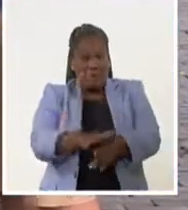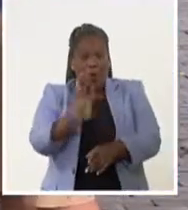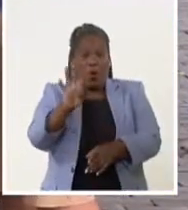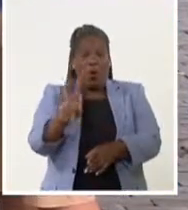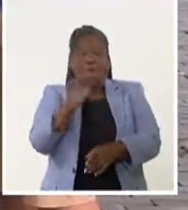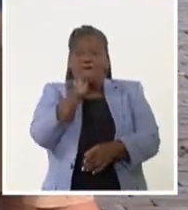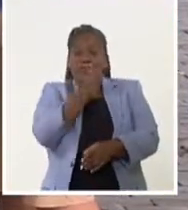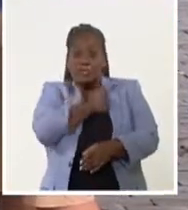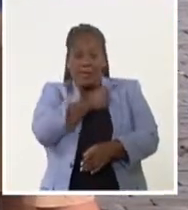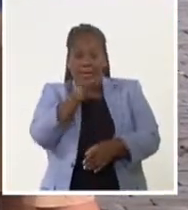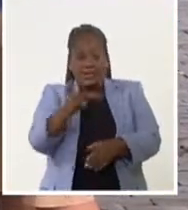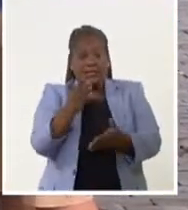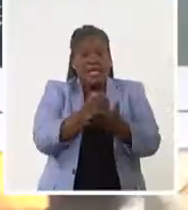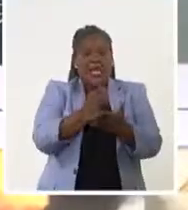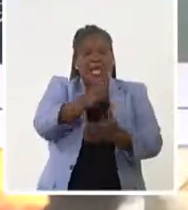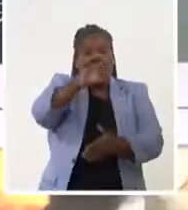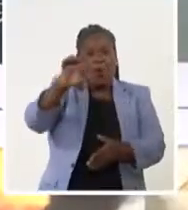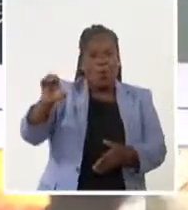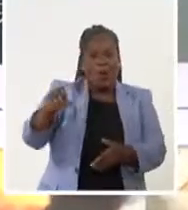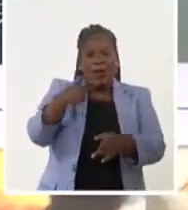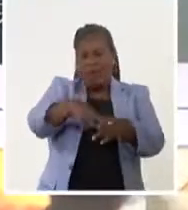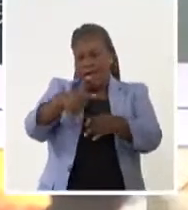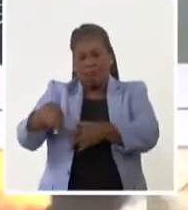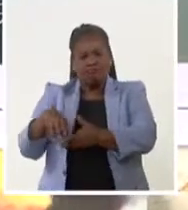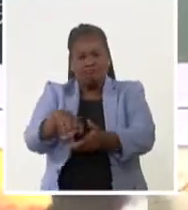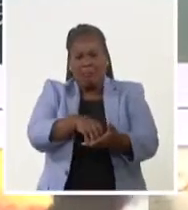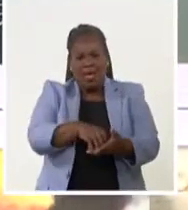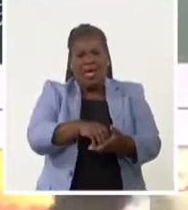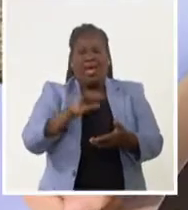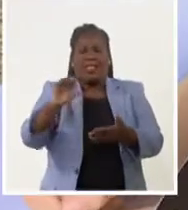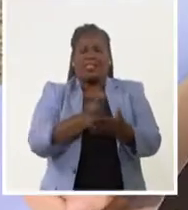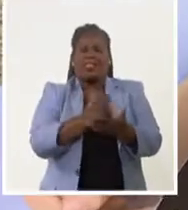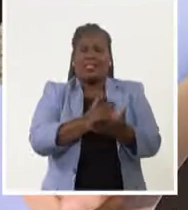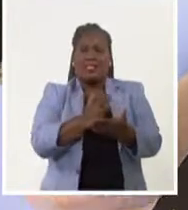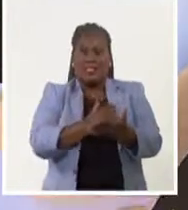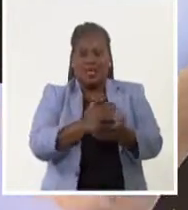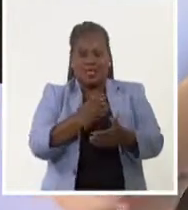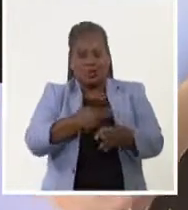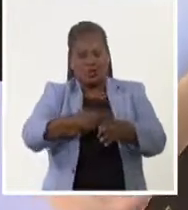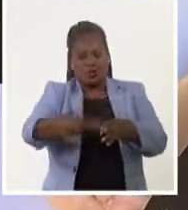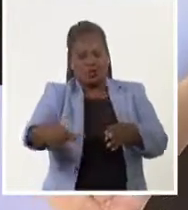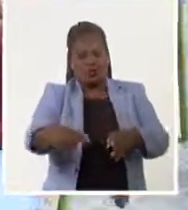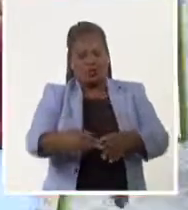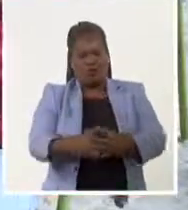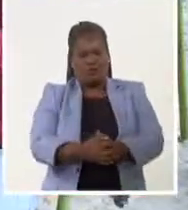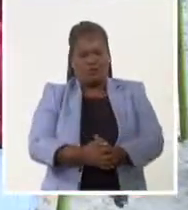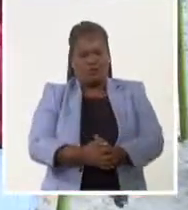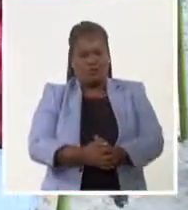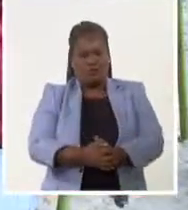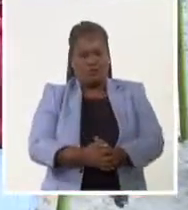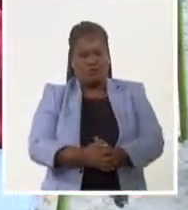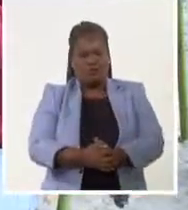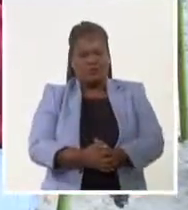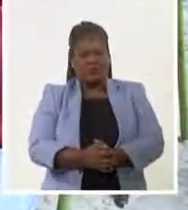plazas de todo el país, textos de corte histórico. Diana Natasha Romero, Sistema Informativo de la Televisión Cubana.